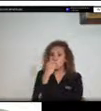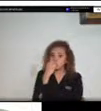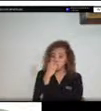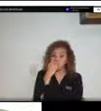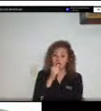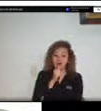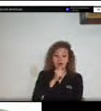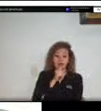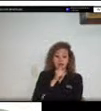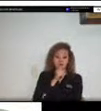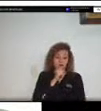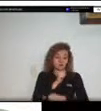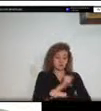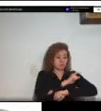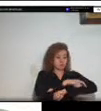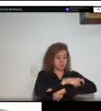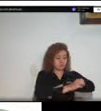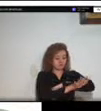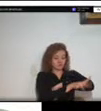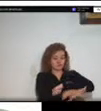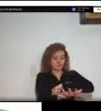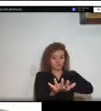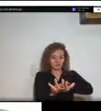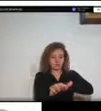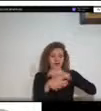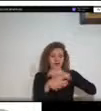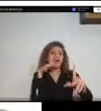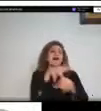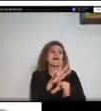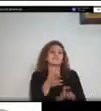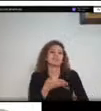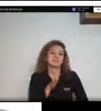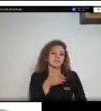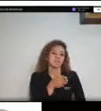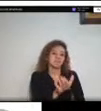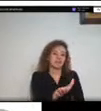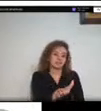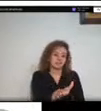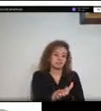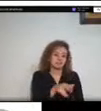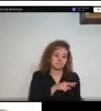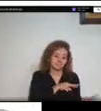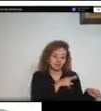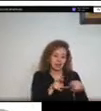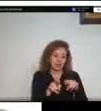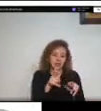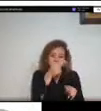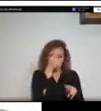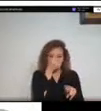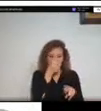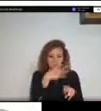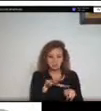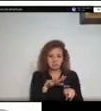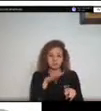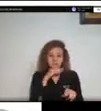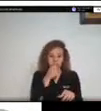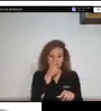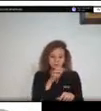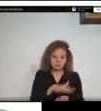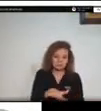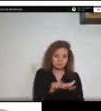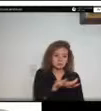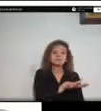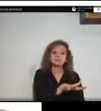pérdida de contención que fluye por uno de estos cuerpos de agua pues definitivamente se ven afectados y se suspende la